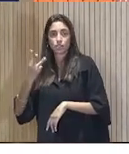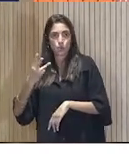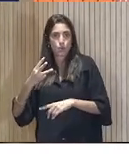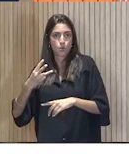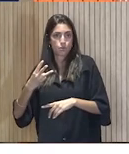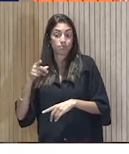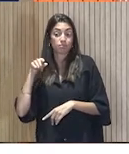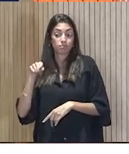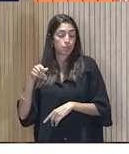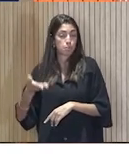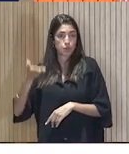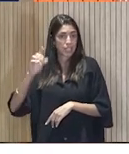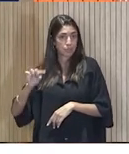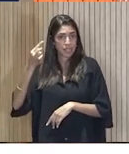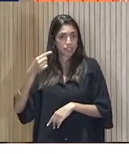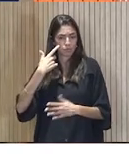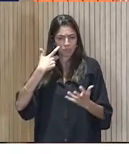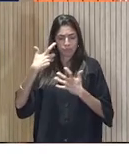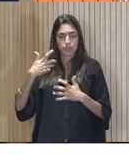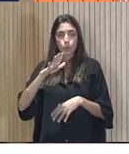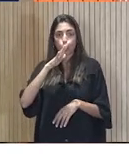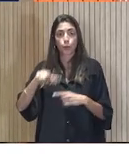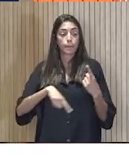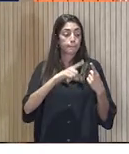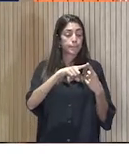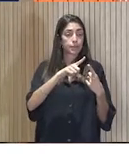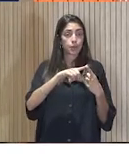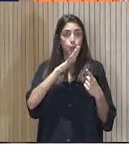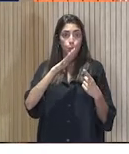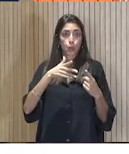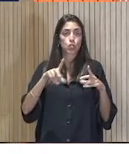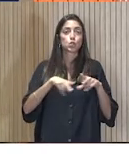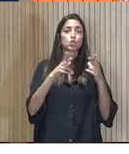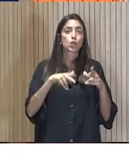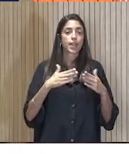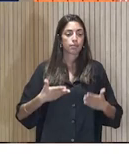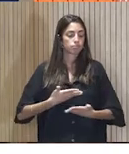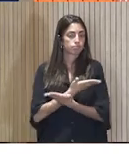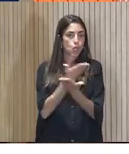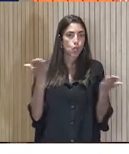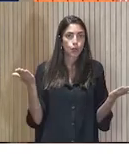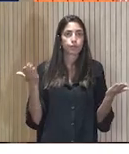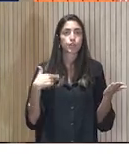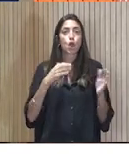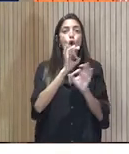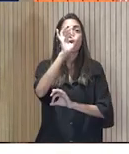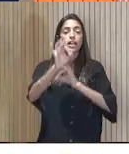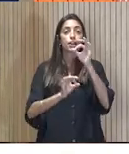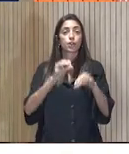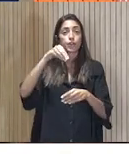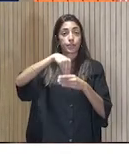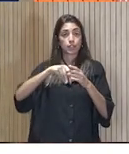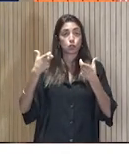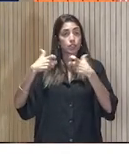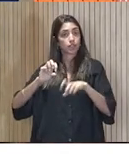Y eso es significativo. Eso es, por un lado, que la sociedad confía en las organizaciones del tercer sector en España.